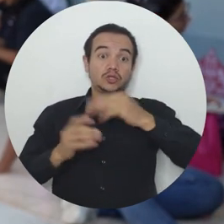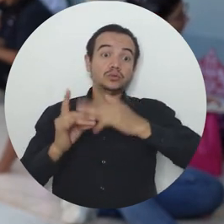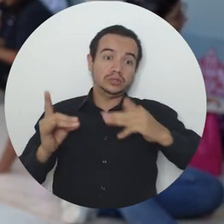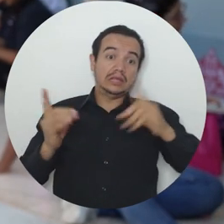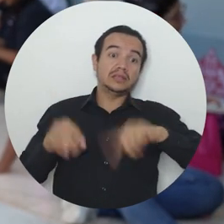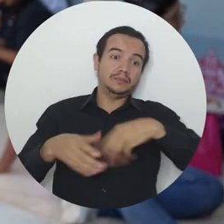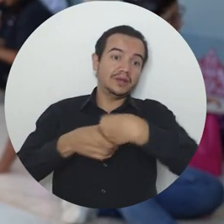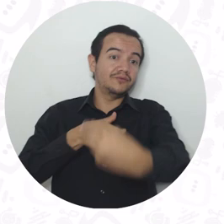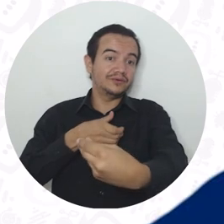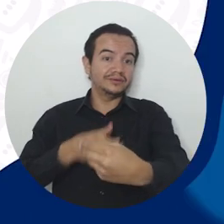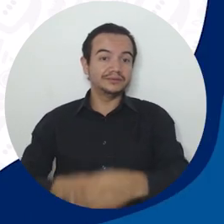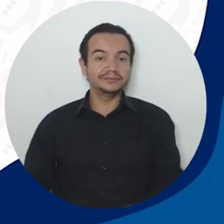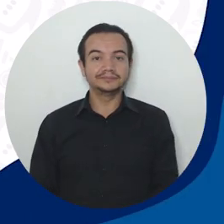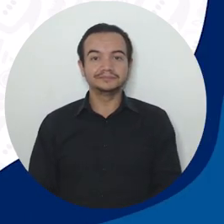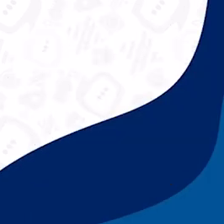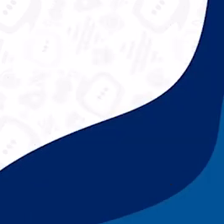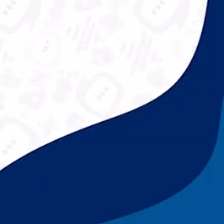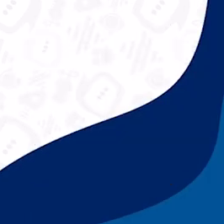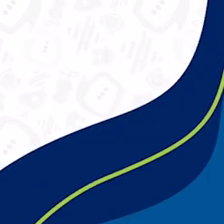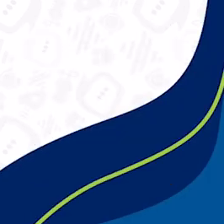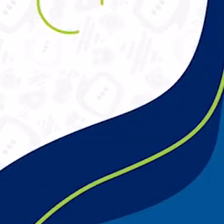dentro y fuera del campus de la universidad.